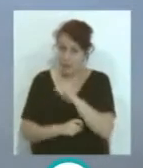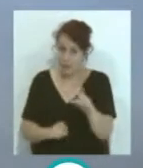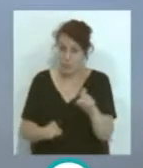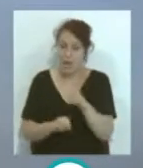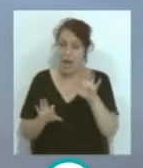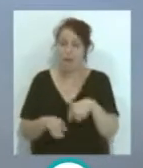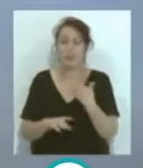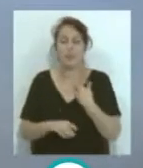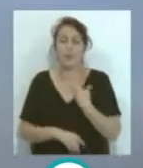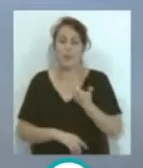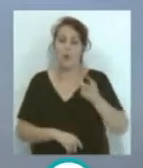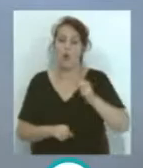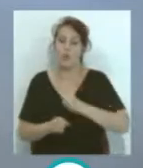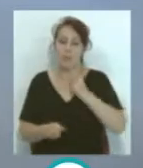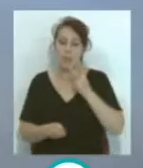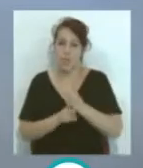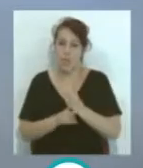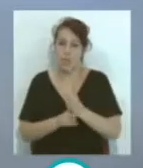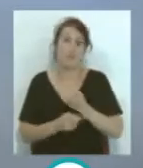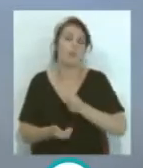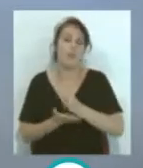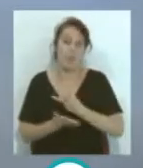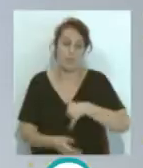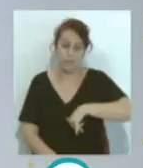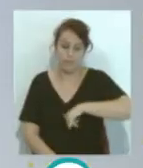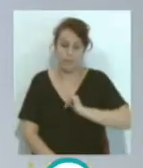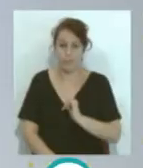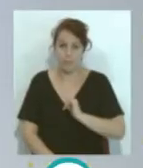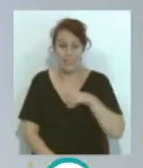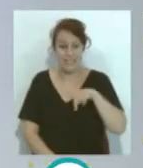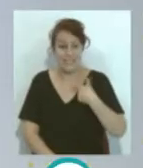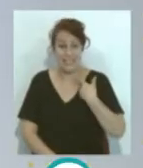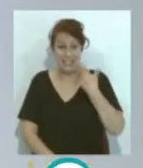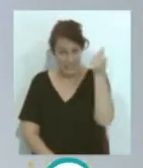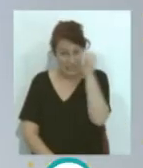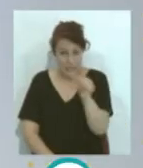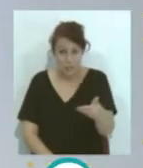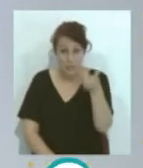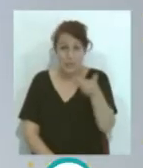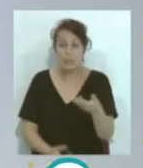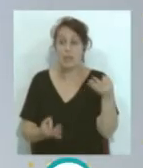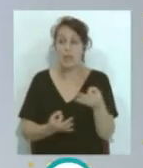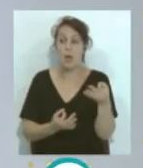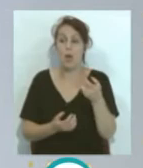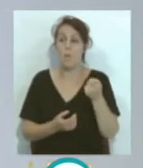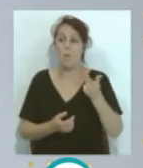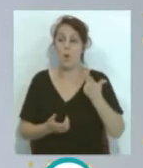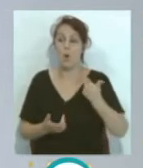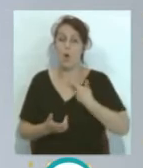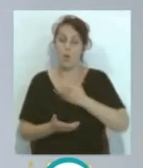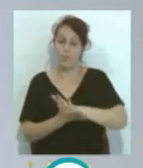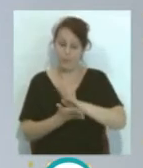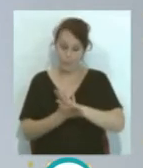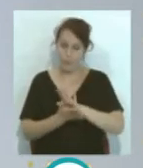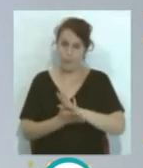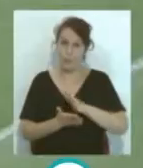Cádiz volviera a recuperar... ...su identidad. Sí, lo importante como decíamos en esas semanas... ...está un poco... ...un poco llamada a la calma...